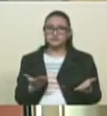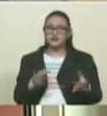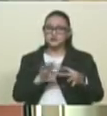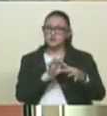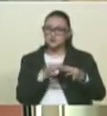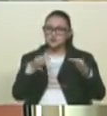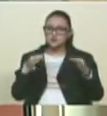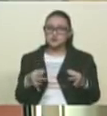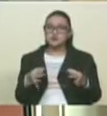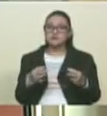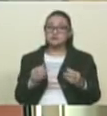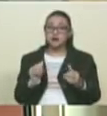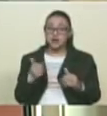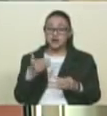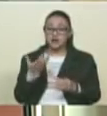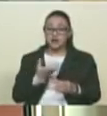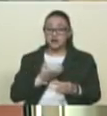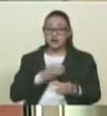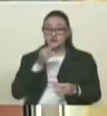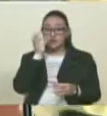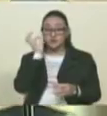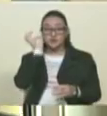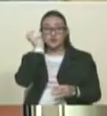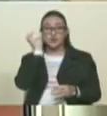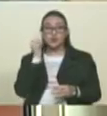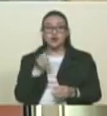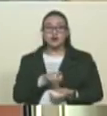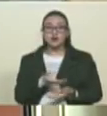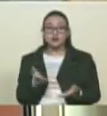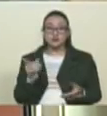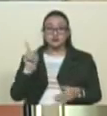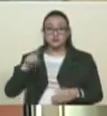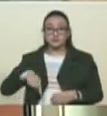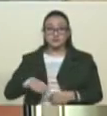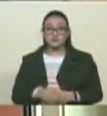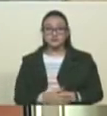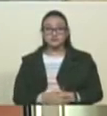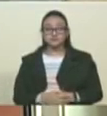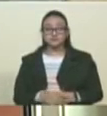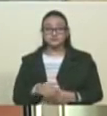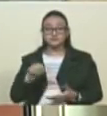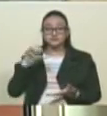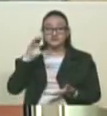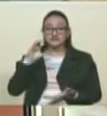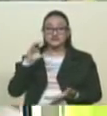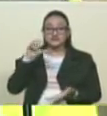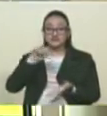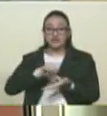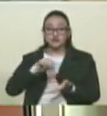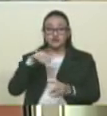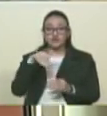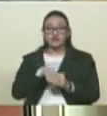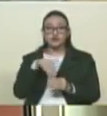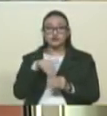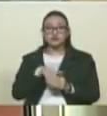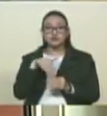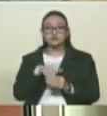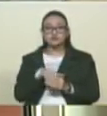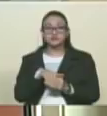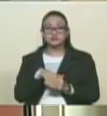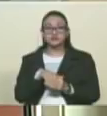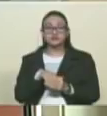consolidadas para el evento electoral de alcaldes y alcaldesas. Se refirió a los centros de votación reubicados, que eso se